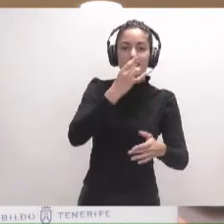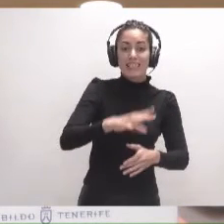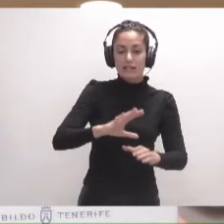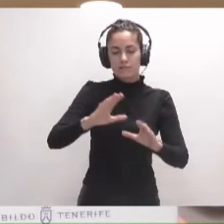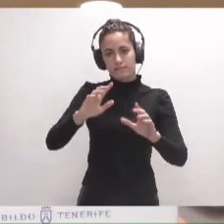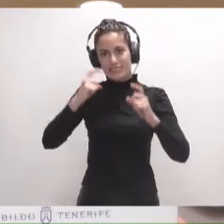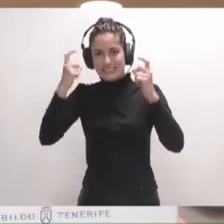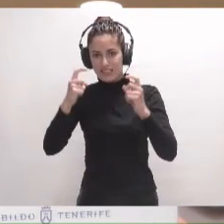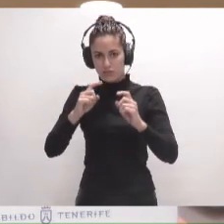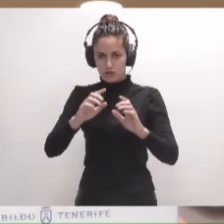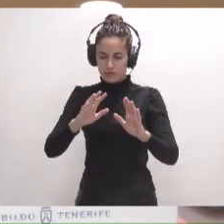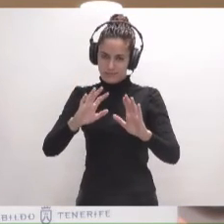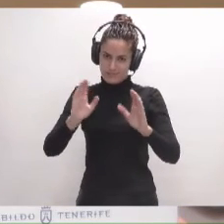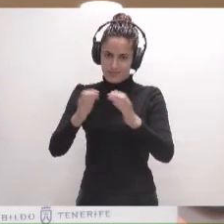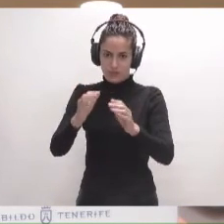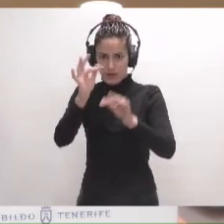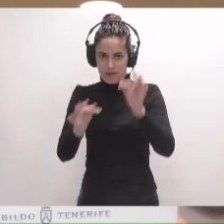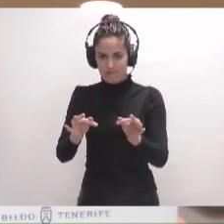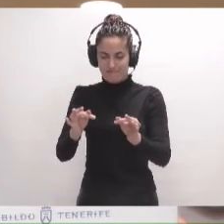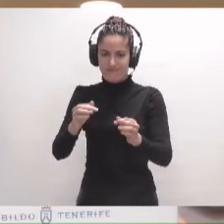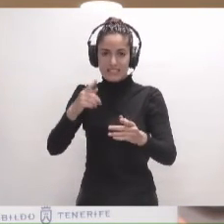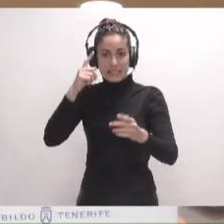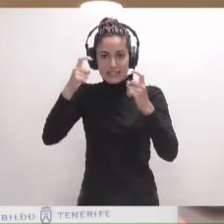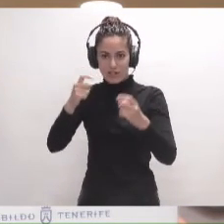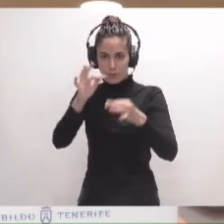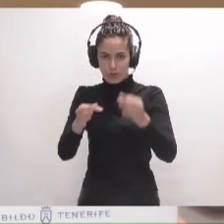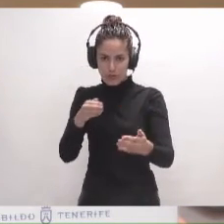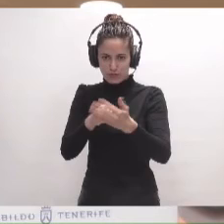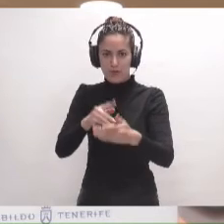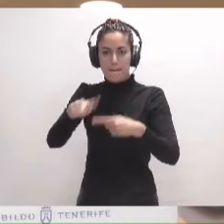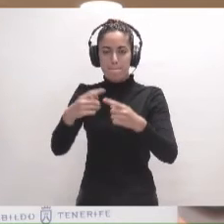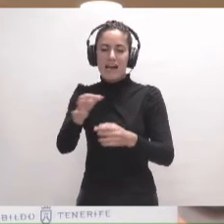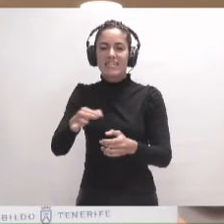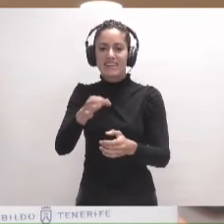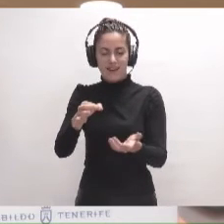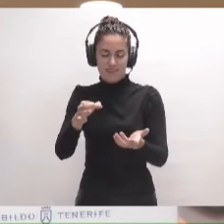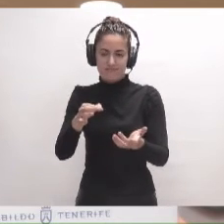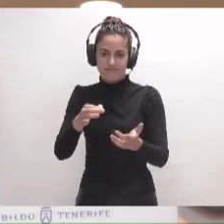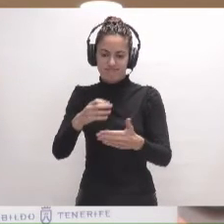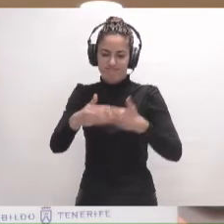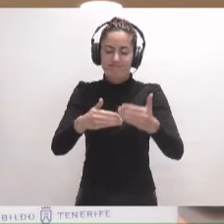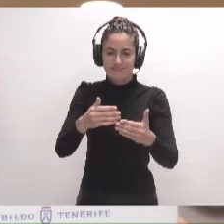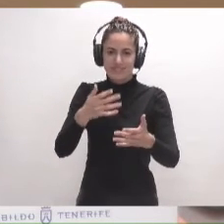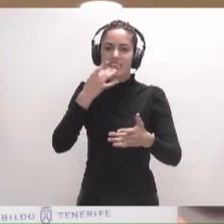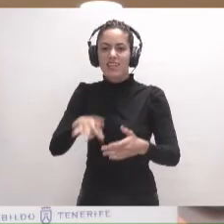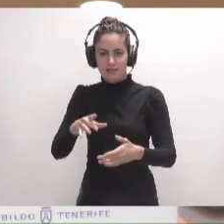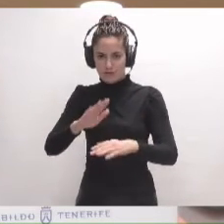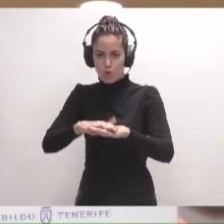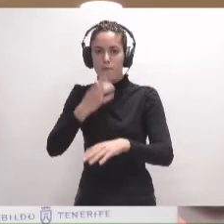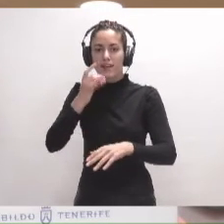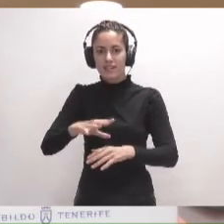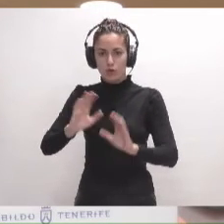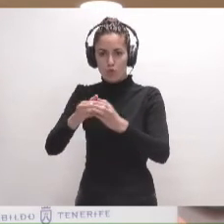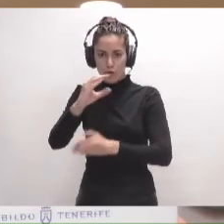intento de paralizar la aprobación del presupuesto y, por lo tanto, de sacar esta isla adelante, es el Grupo de Coalición